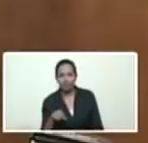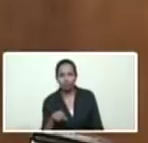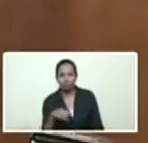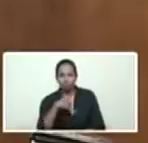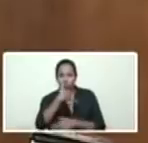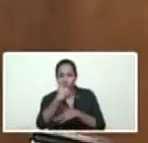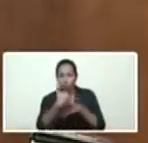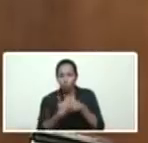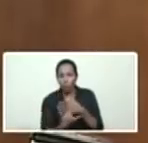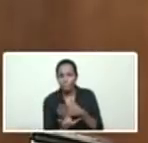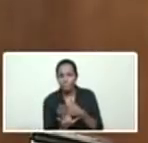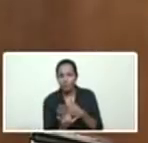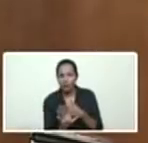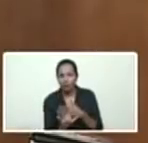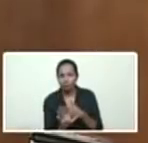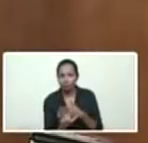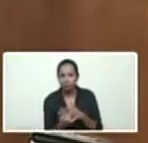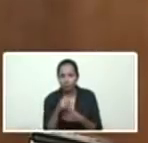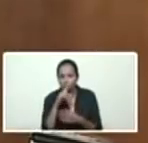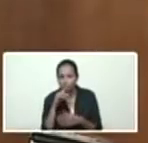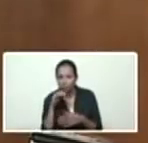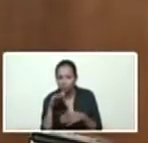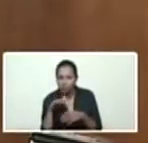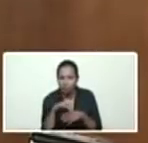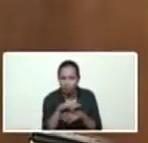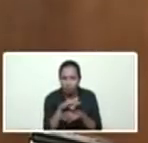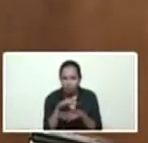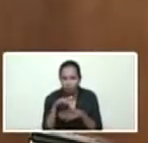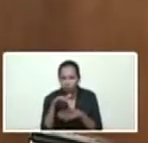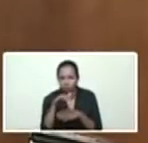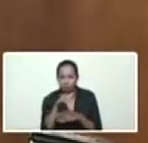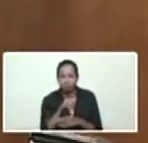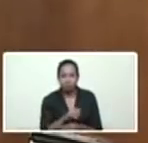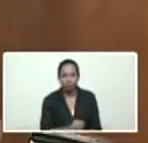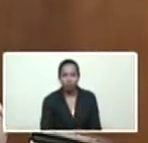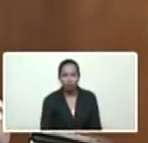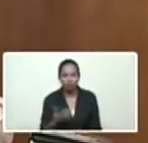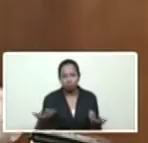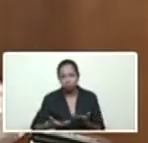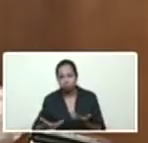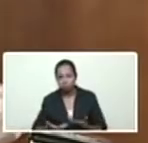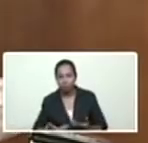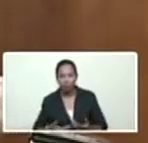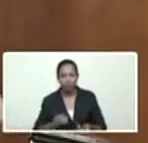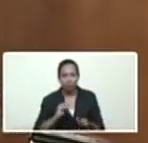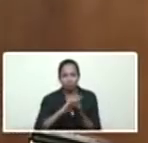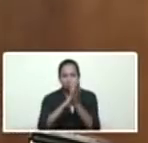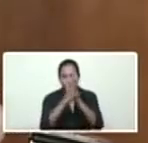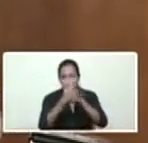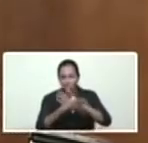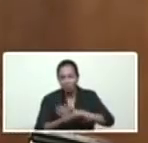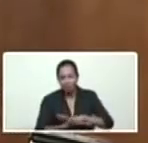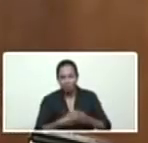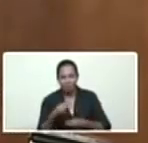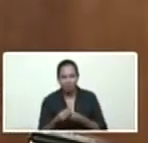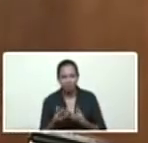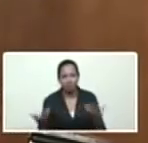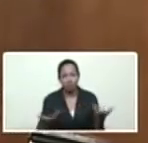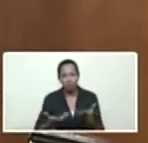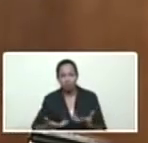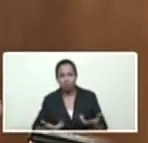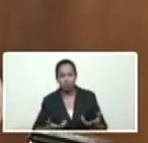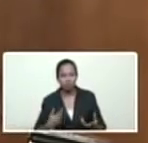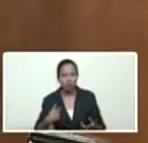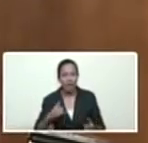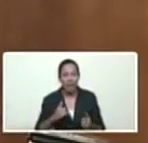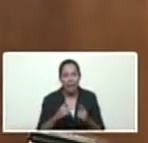minucioso para quemar para destruir para rodear de fuego líneas de